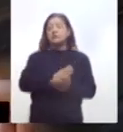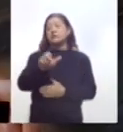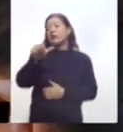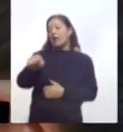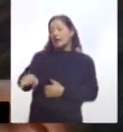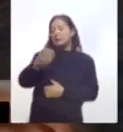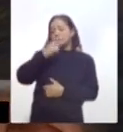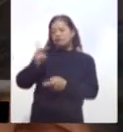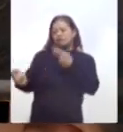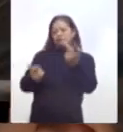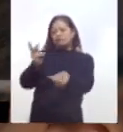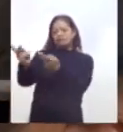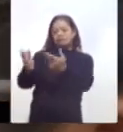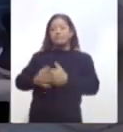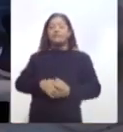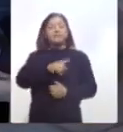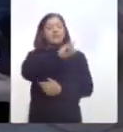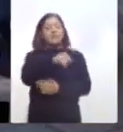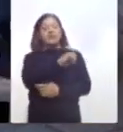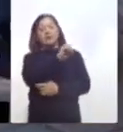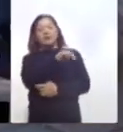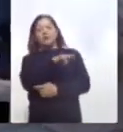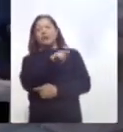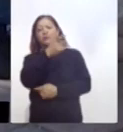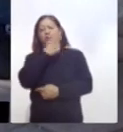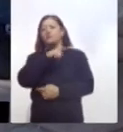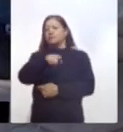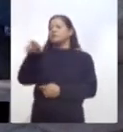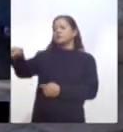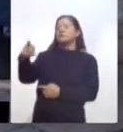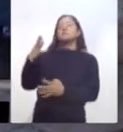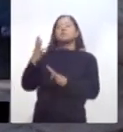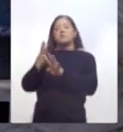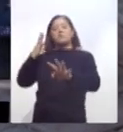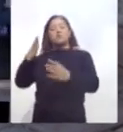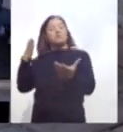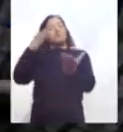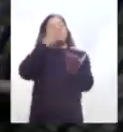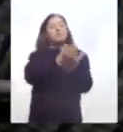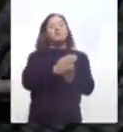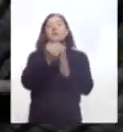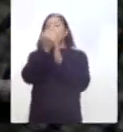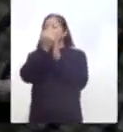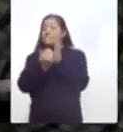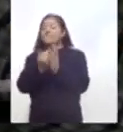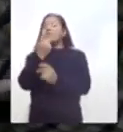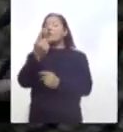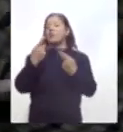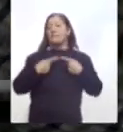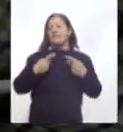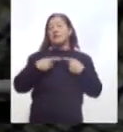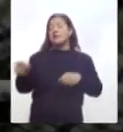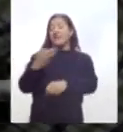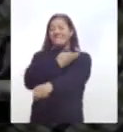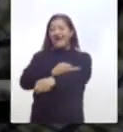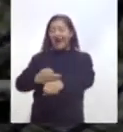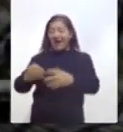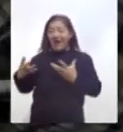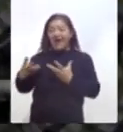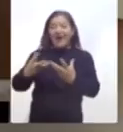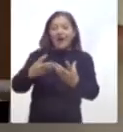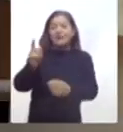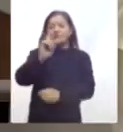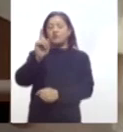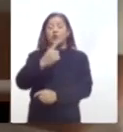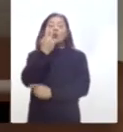Jesús Herrera señaló que la visita a las personas privadas de su libertad se ha reducido a una sola persona por familia, con esto se cumple